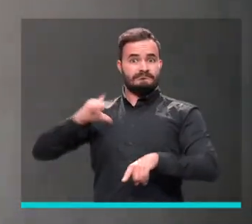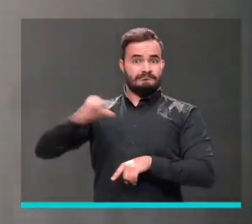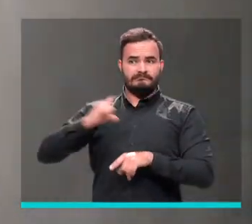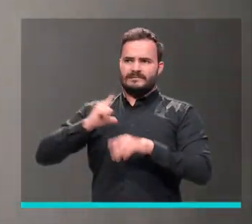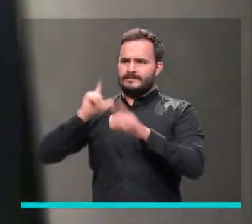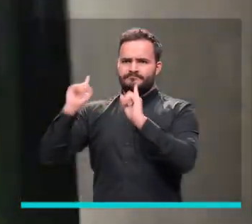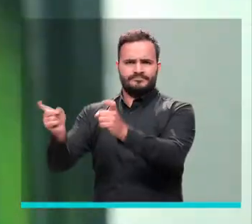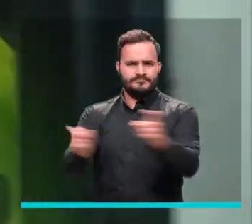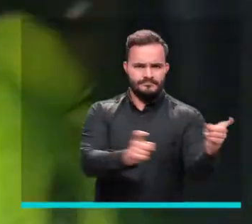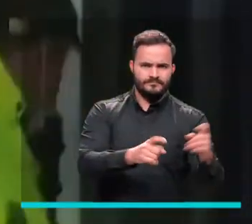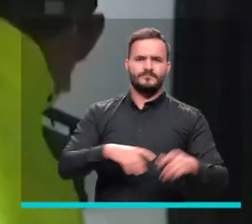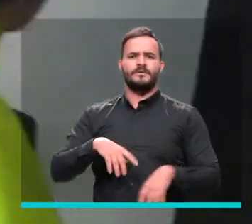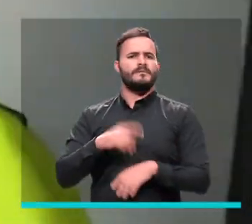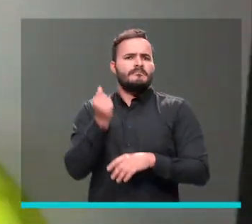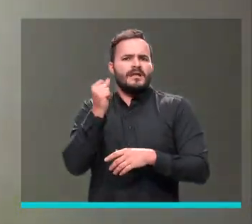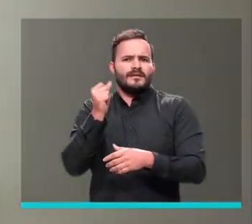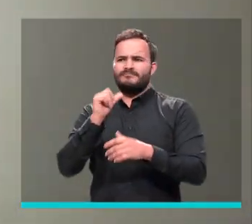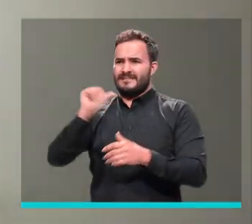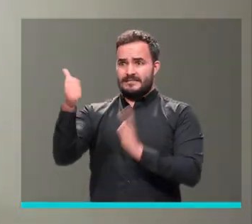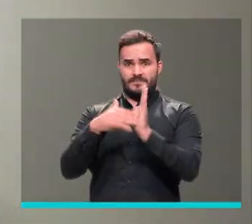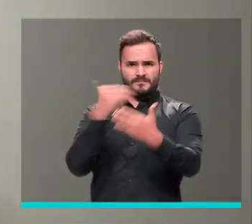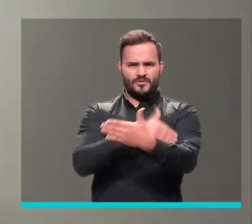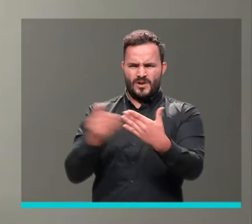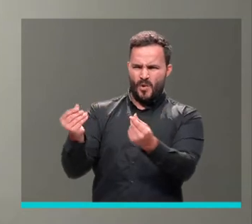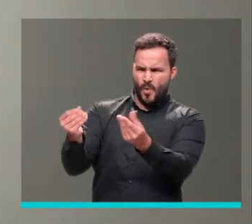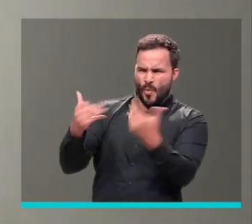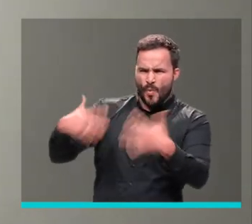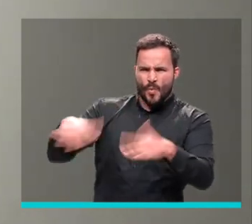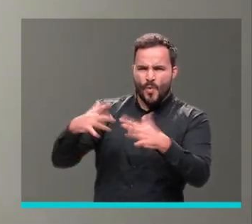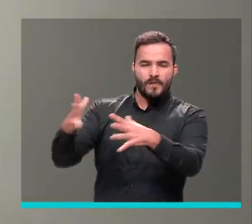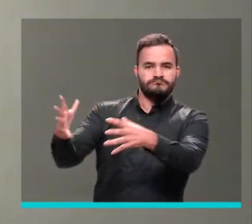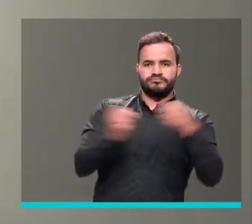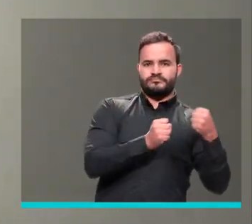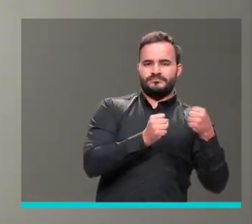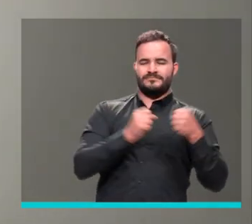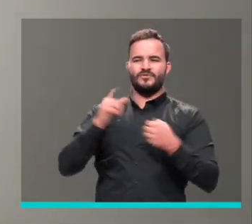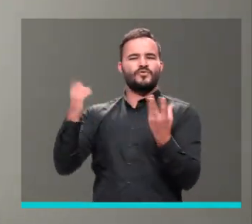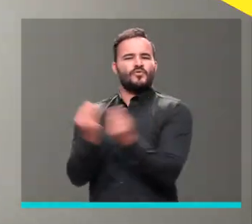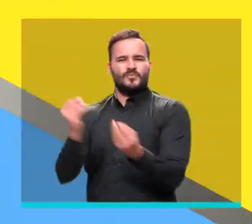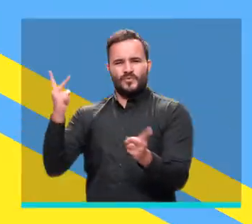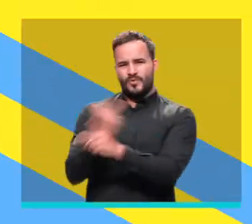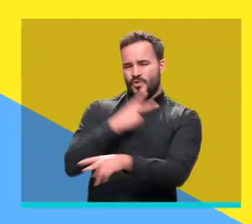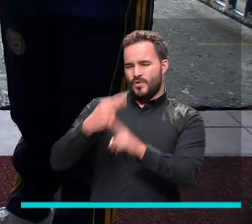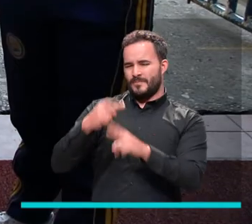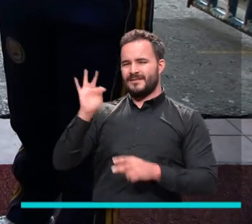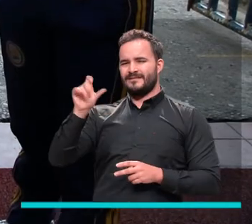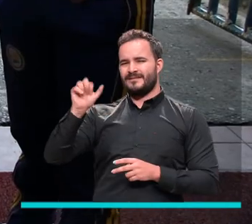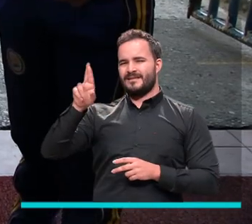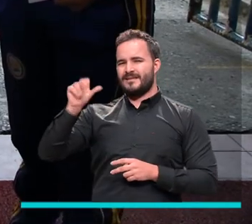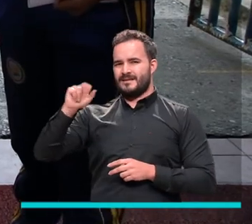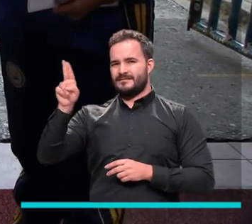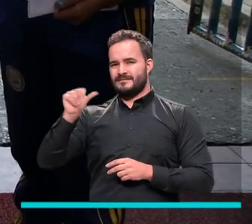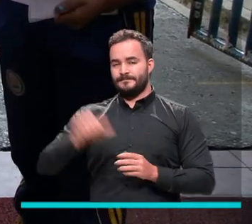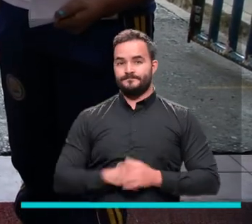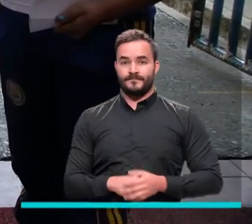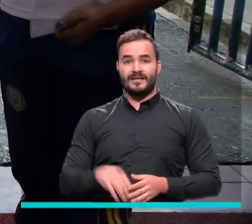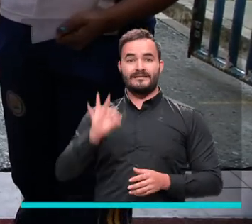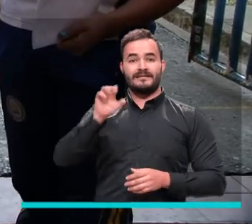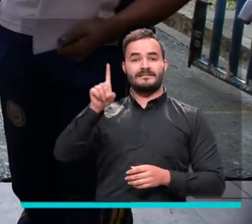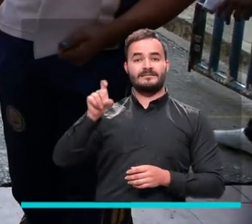además de la incautación de 10 mil millones de pesos a la organización delincuencial La Terraza. 309 mil